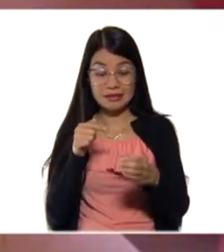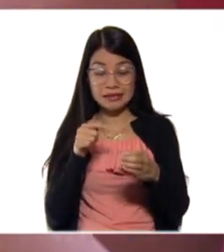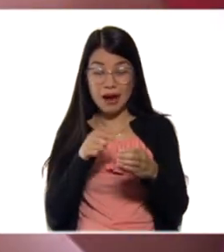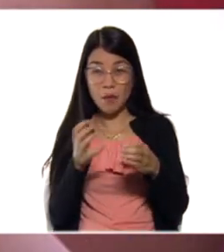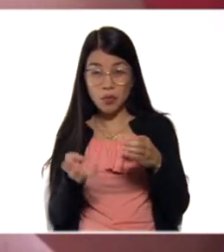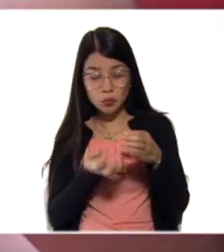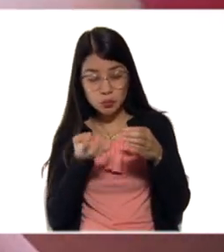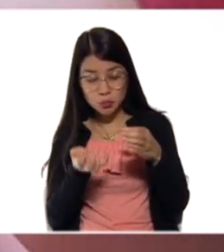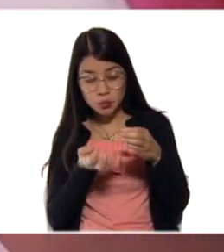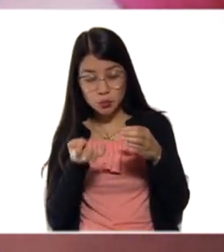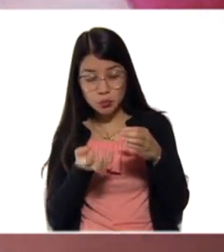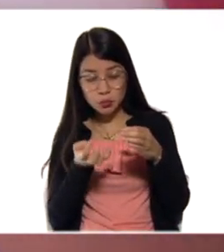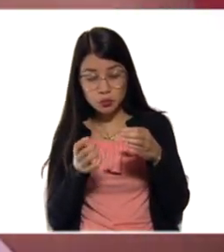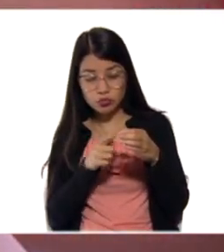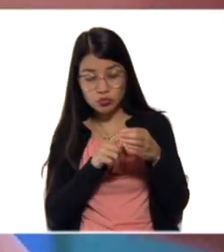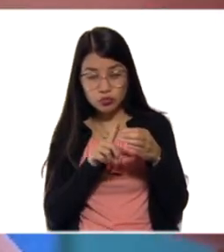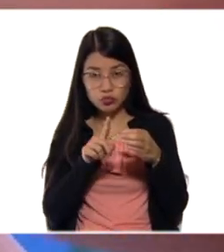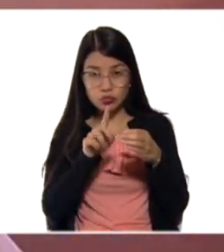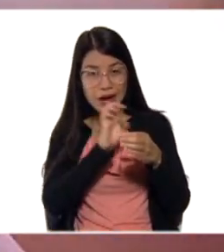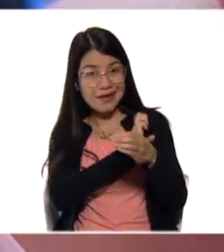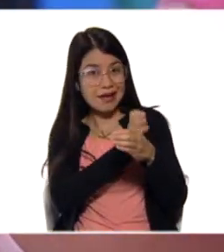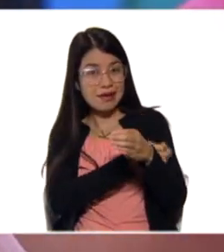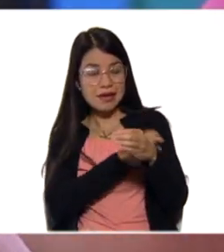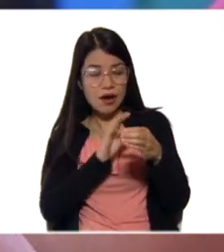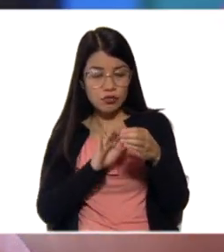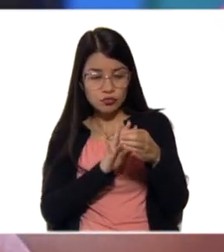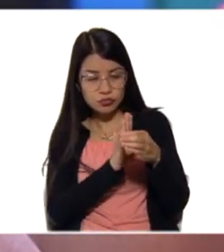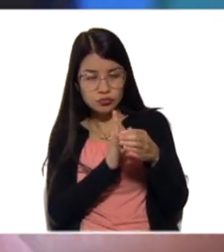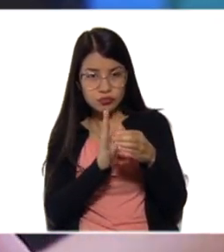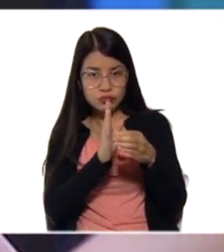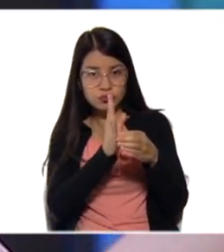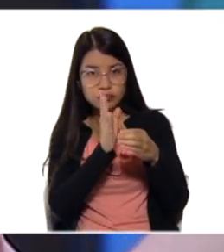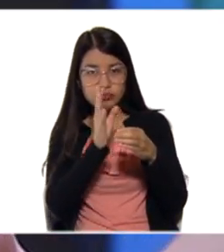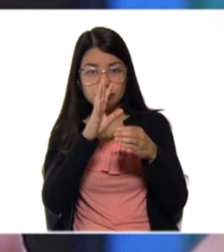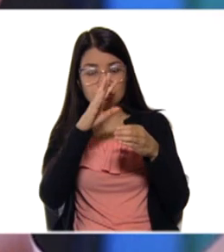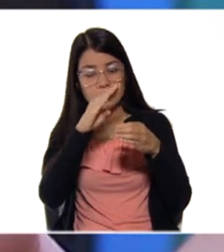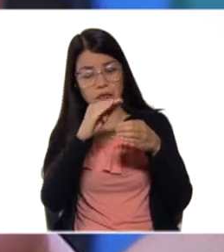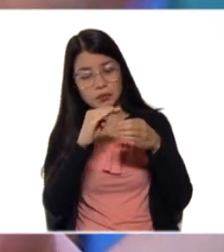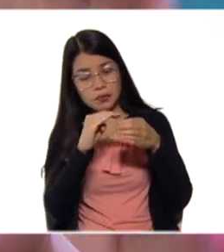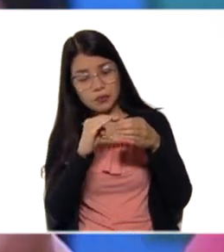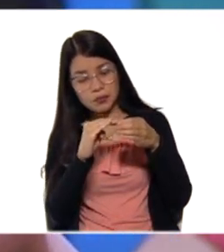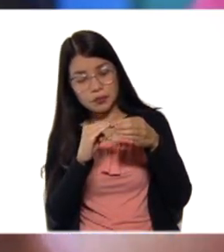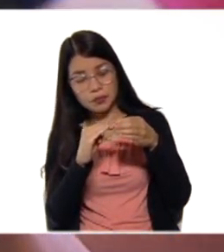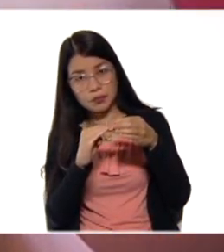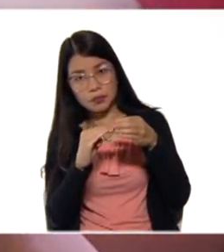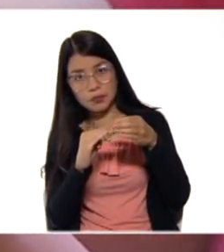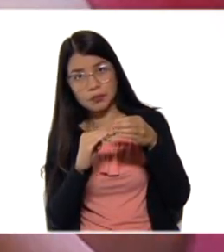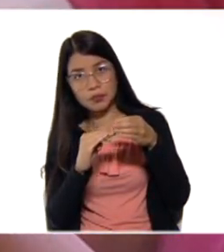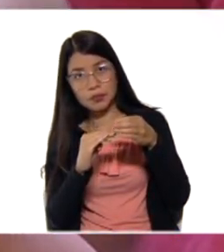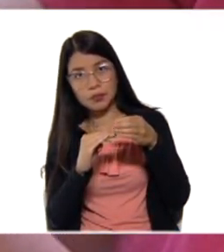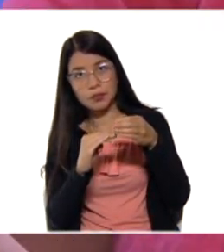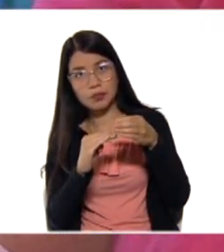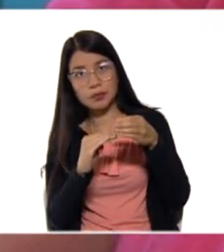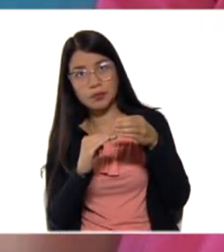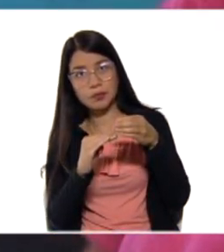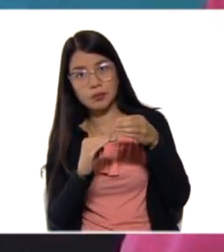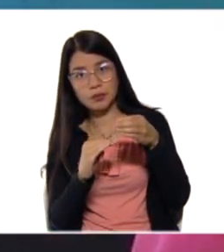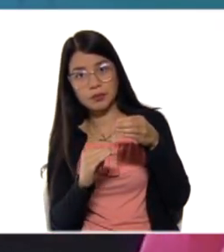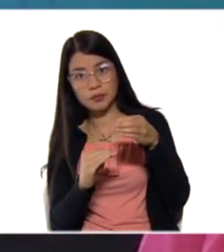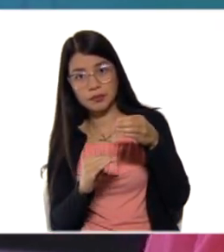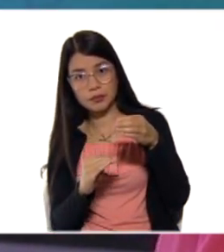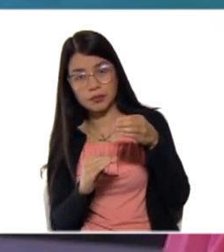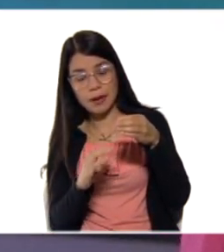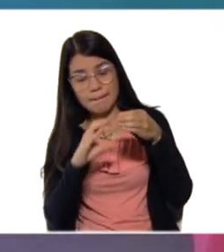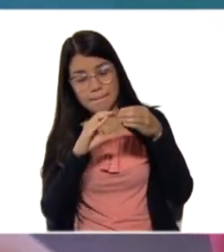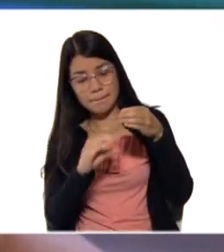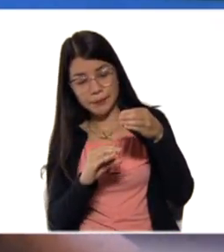energía y baja la cantidad de energía, la libera y disminuye.